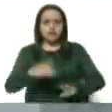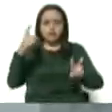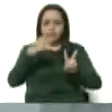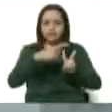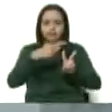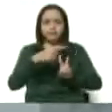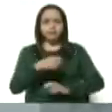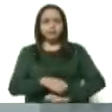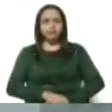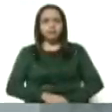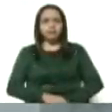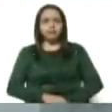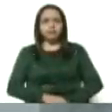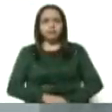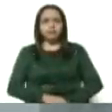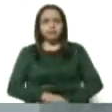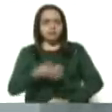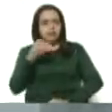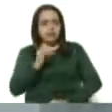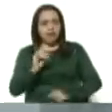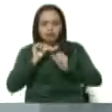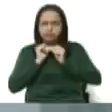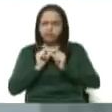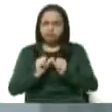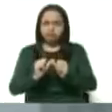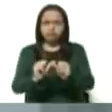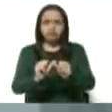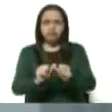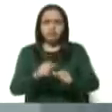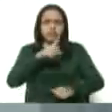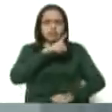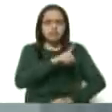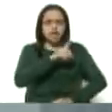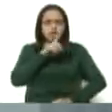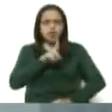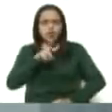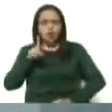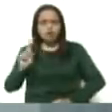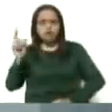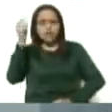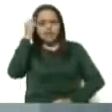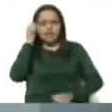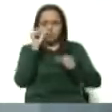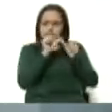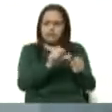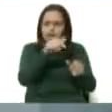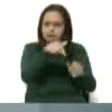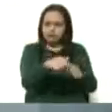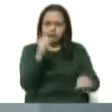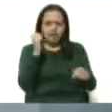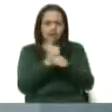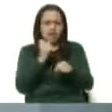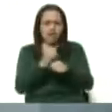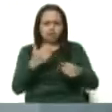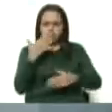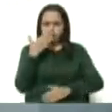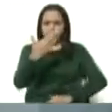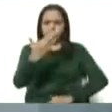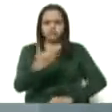de Televisión que se han mantenido estos 111 días allí, al pie del cañón,